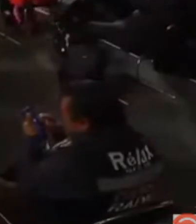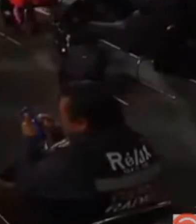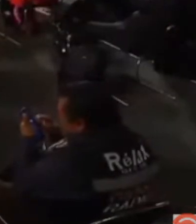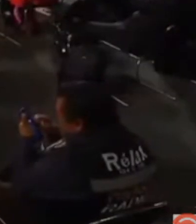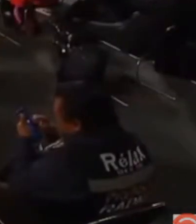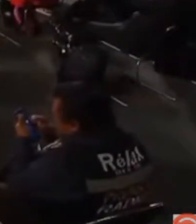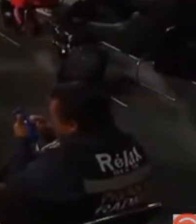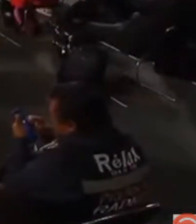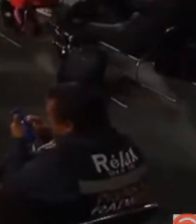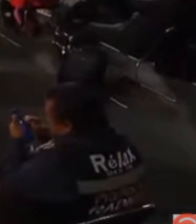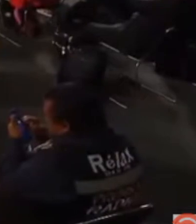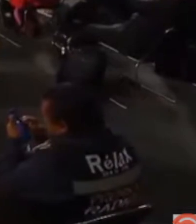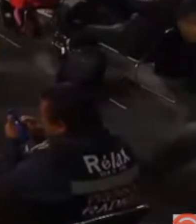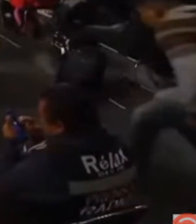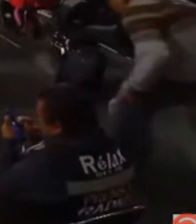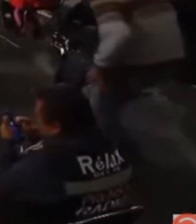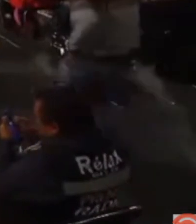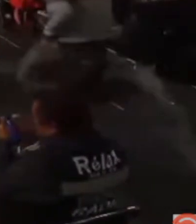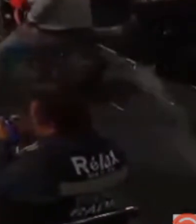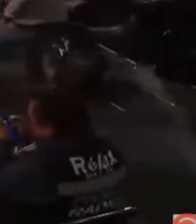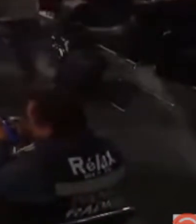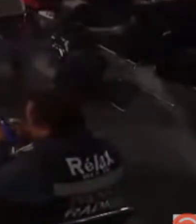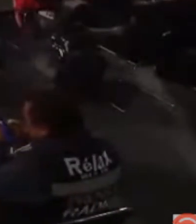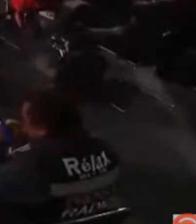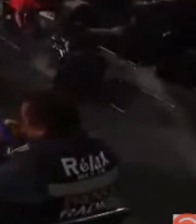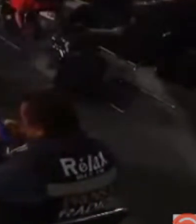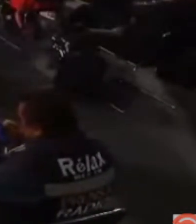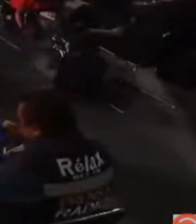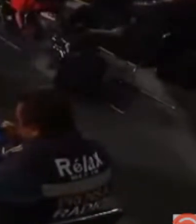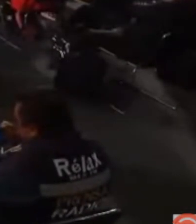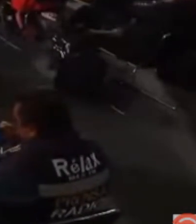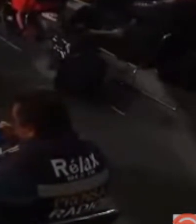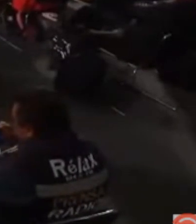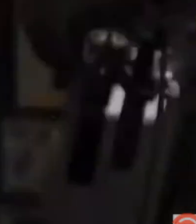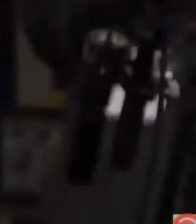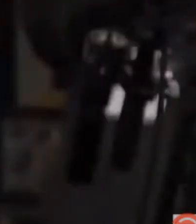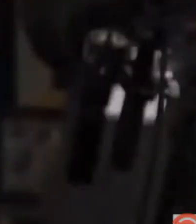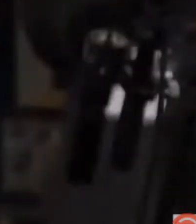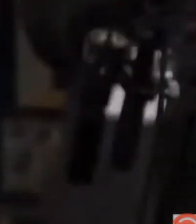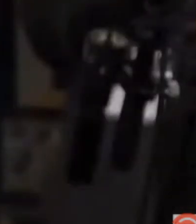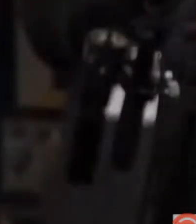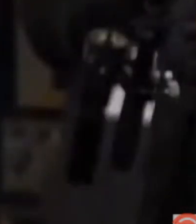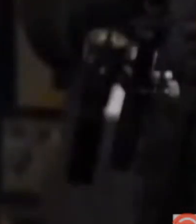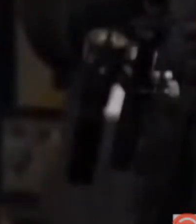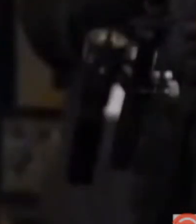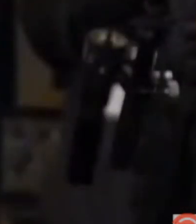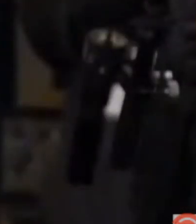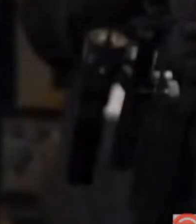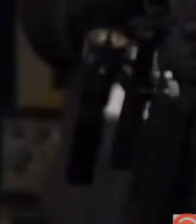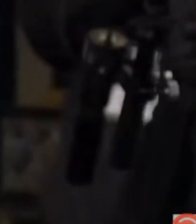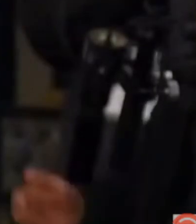frontera de Tijuana. Presidente, bueno, mi primera pregunta es sobre el río Sonora, presidente.